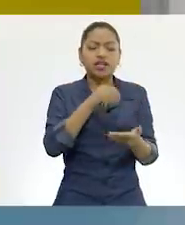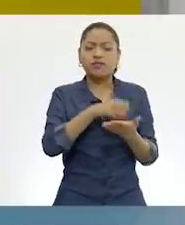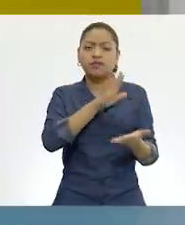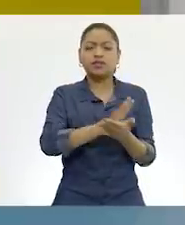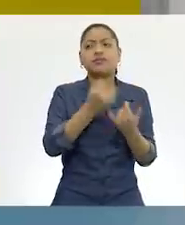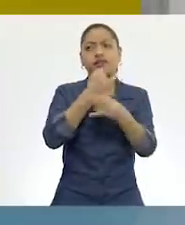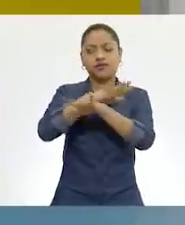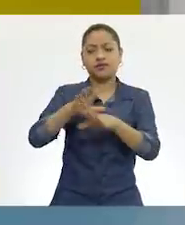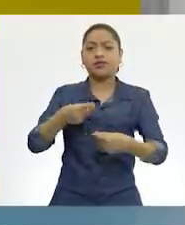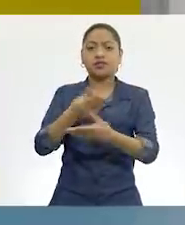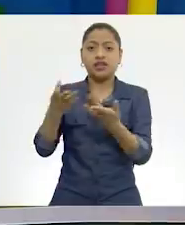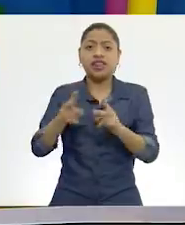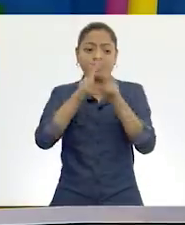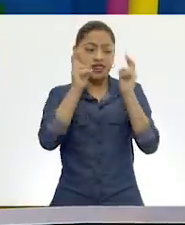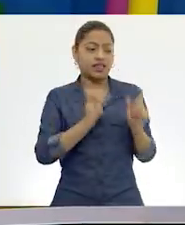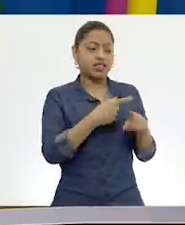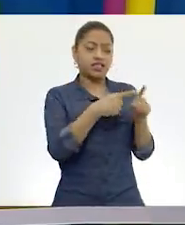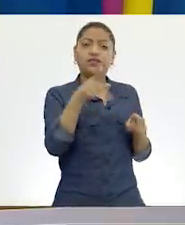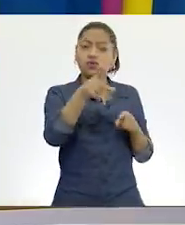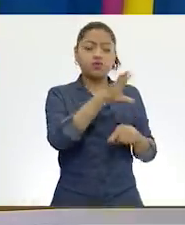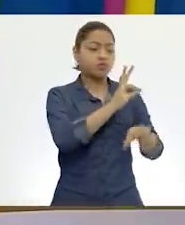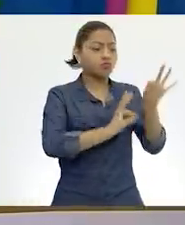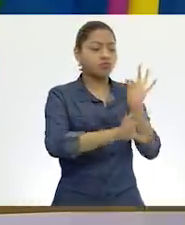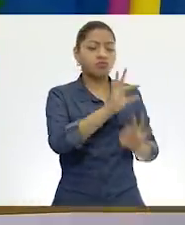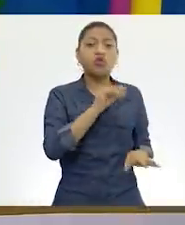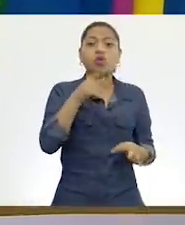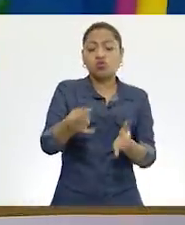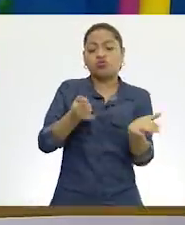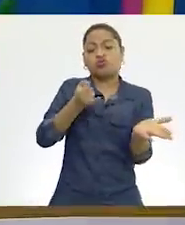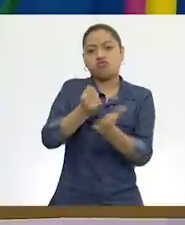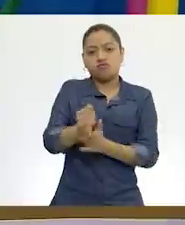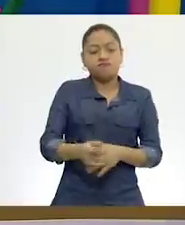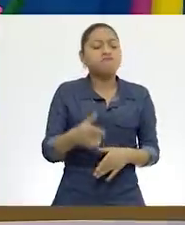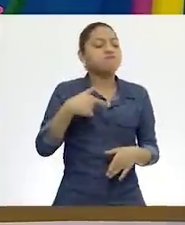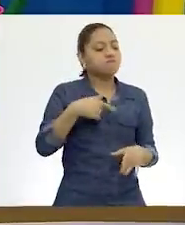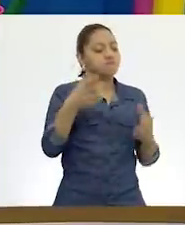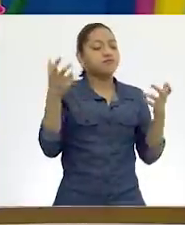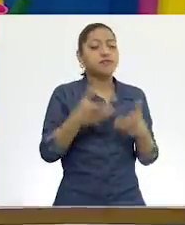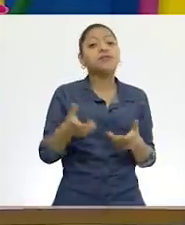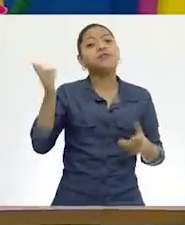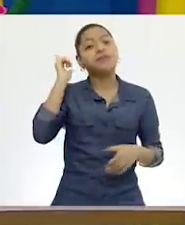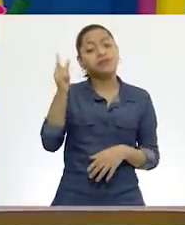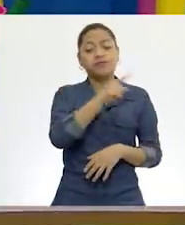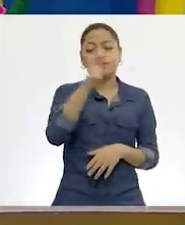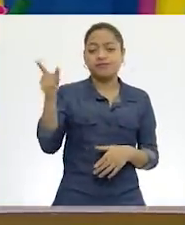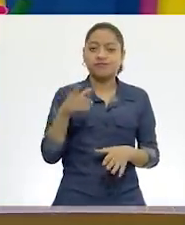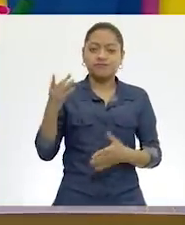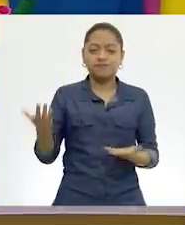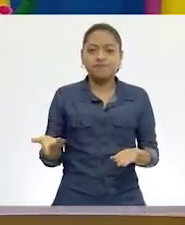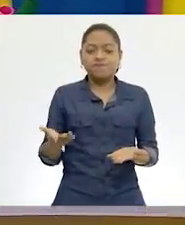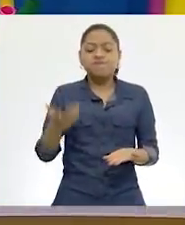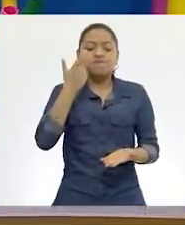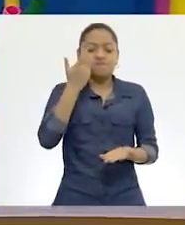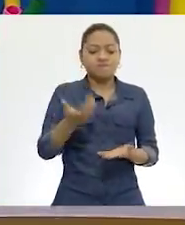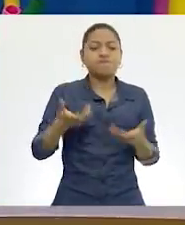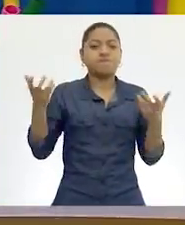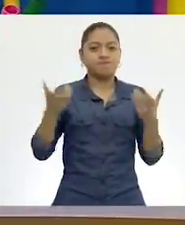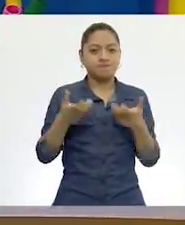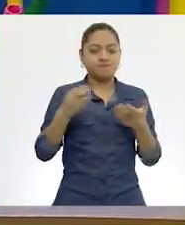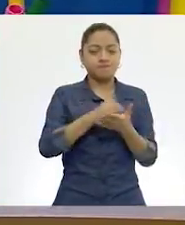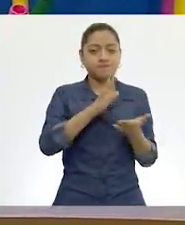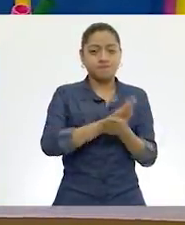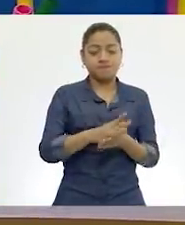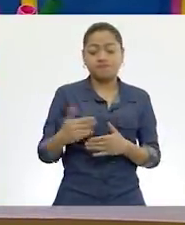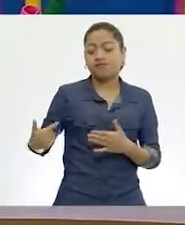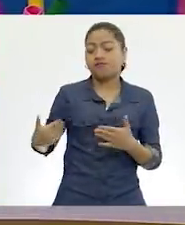puedes tratar y nada más es cuestión de que tú te decidas hacerlo. Ojalá que te animes y que vayas siguiendo todos estos pasos que te